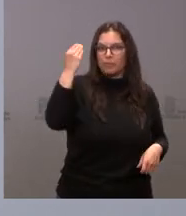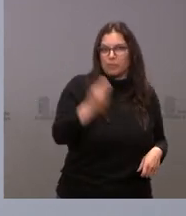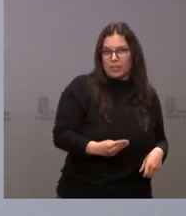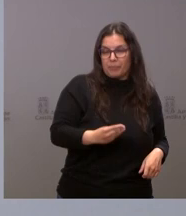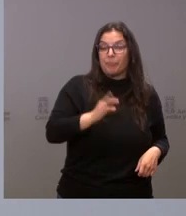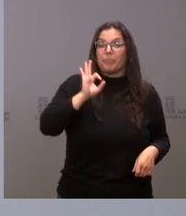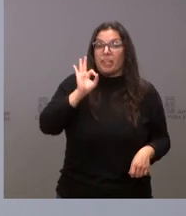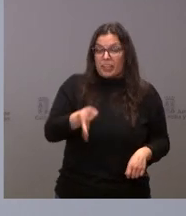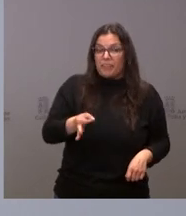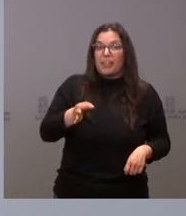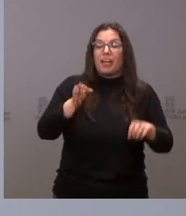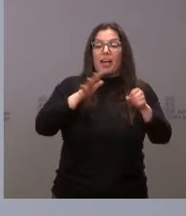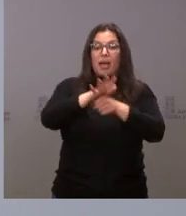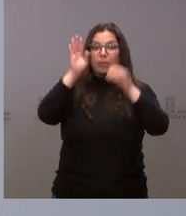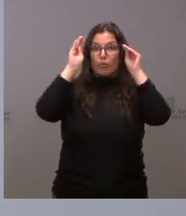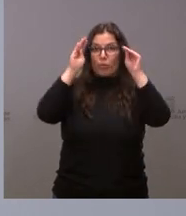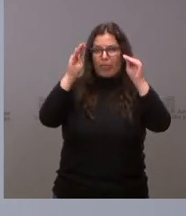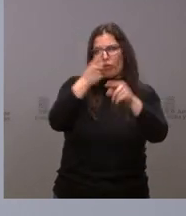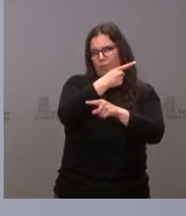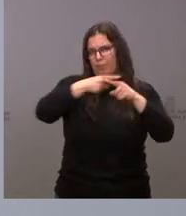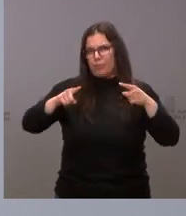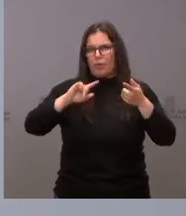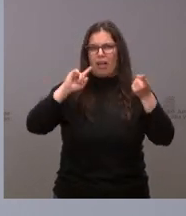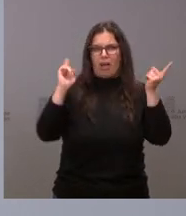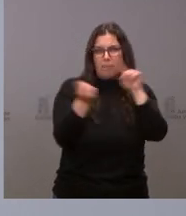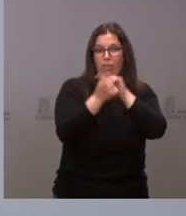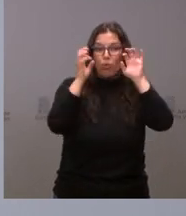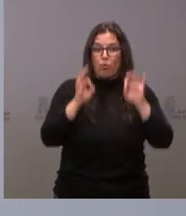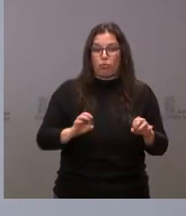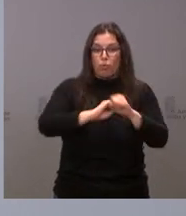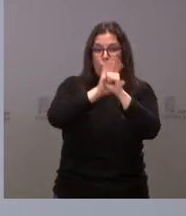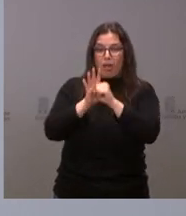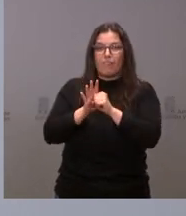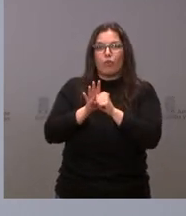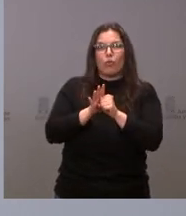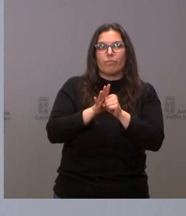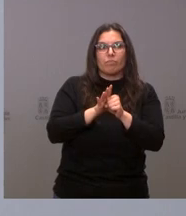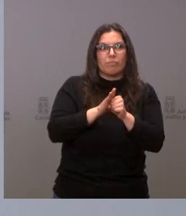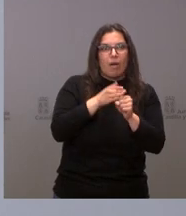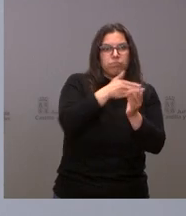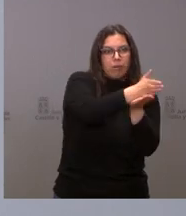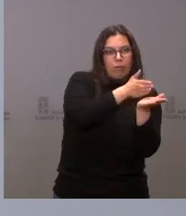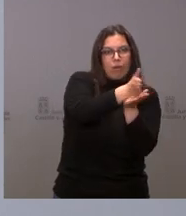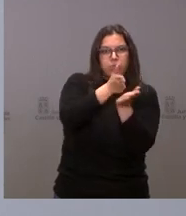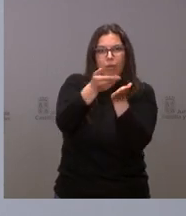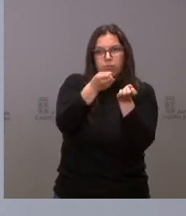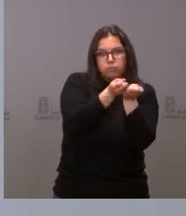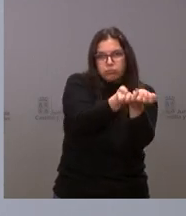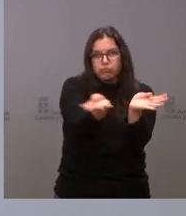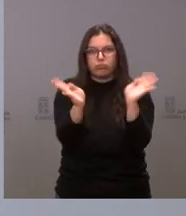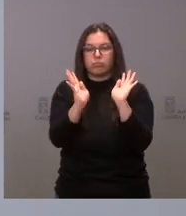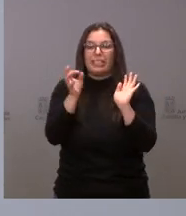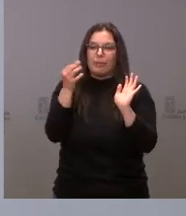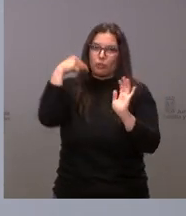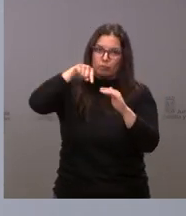verdad que el mundo de la formación ha cambiado que precisamente la pandemia ha abierto nuevos ejes y nuevas orientaciones y tenemos que profundizar en este